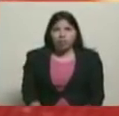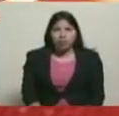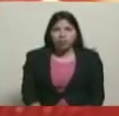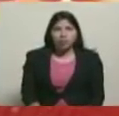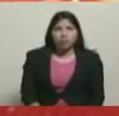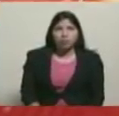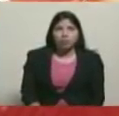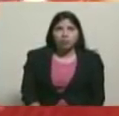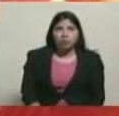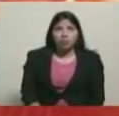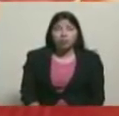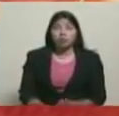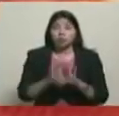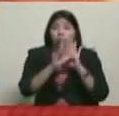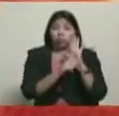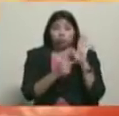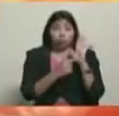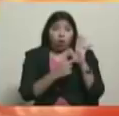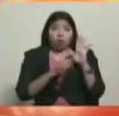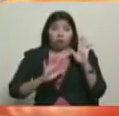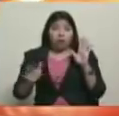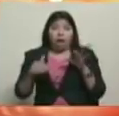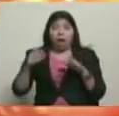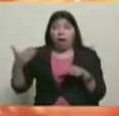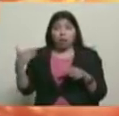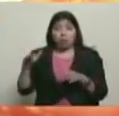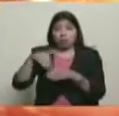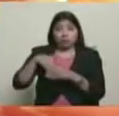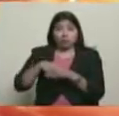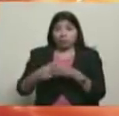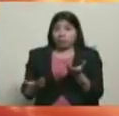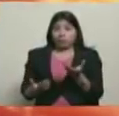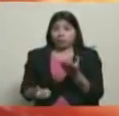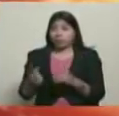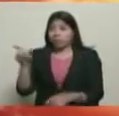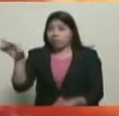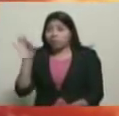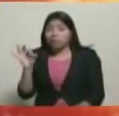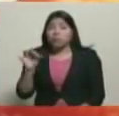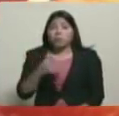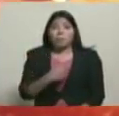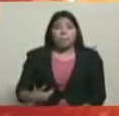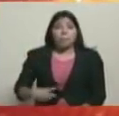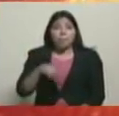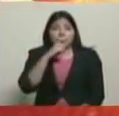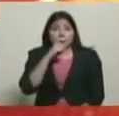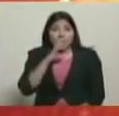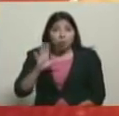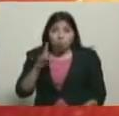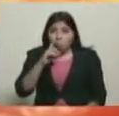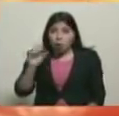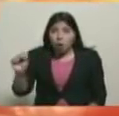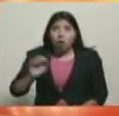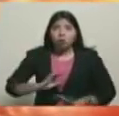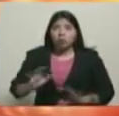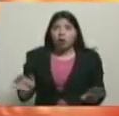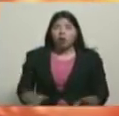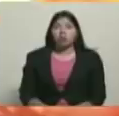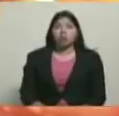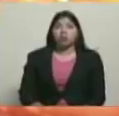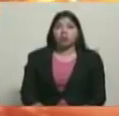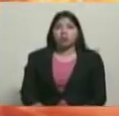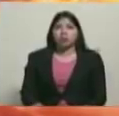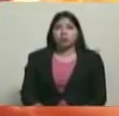constitucionalmente electo en Venezuela, que es Nicolás Maduro. ¿Cuál es la respuesta? Unidad de la Fuerza Armada Nacional Bolivariana.